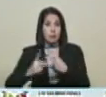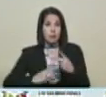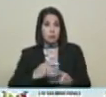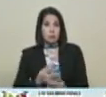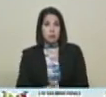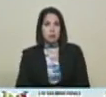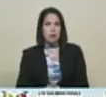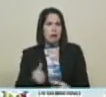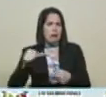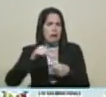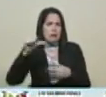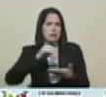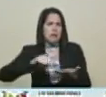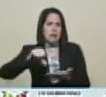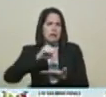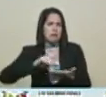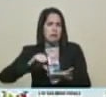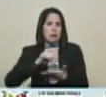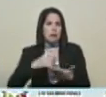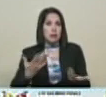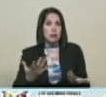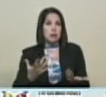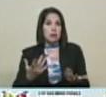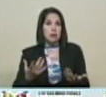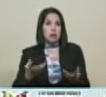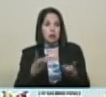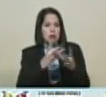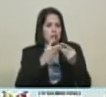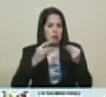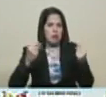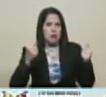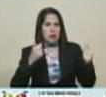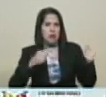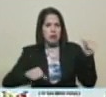el aceite, lo fluido.